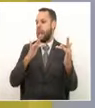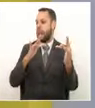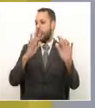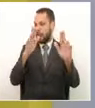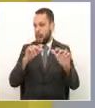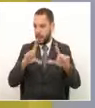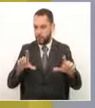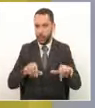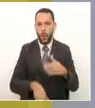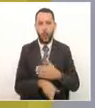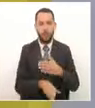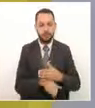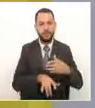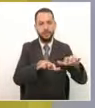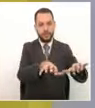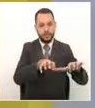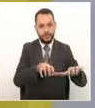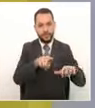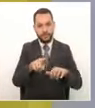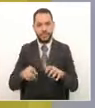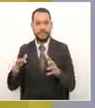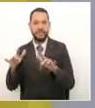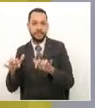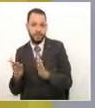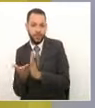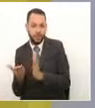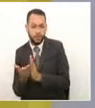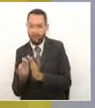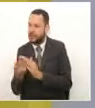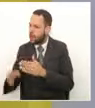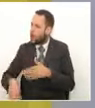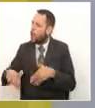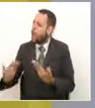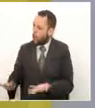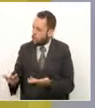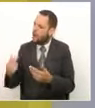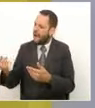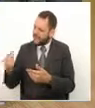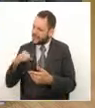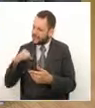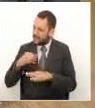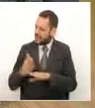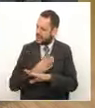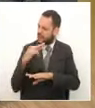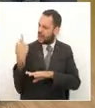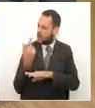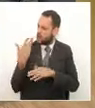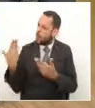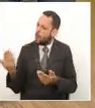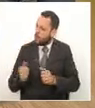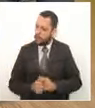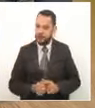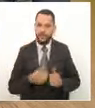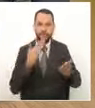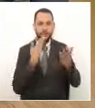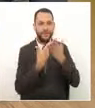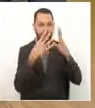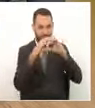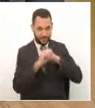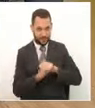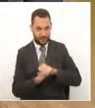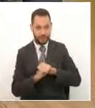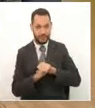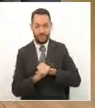sesionando en este momento creo que con nuestro secretario de Educación. Buenas noches, ¿cómo le fue? Buenas noches, Andrés, muy buenas noches doctora